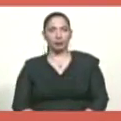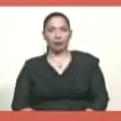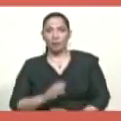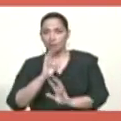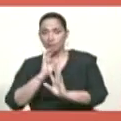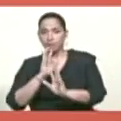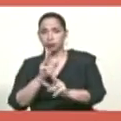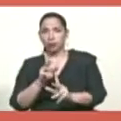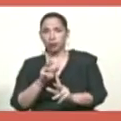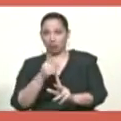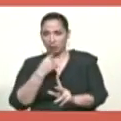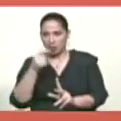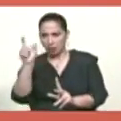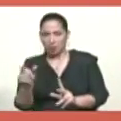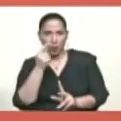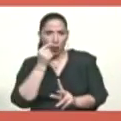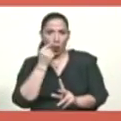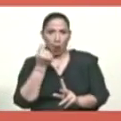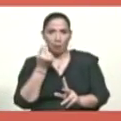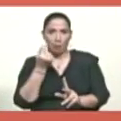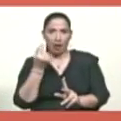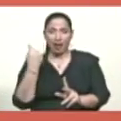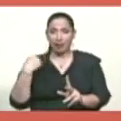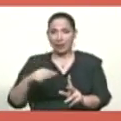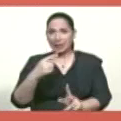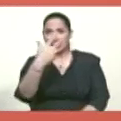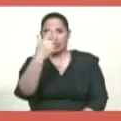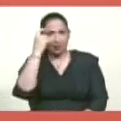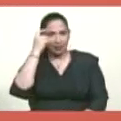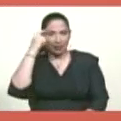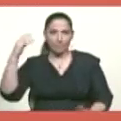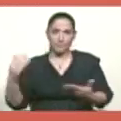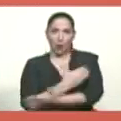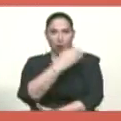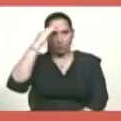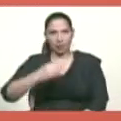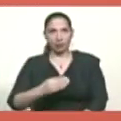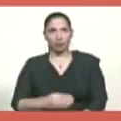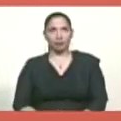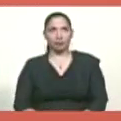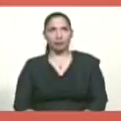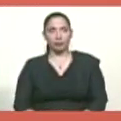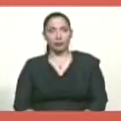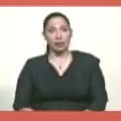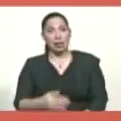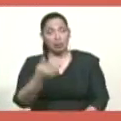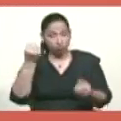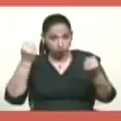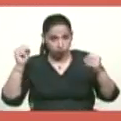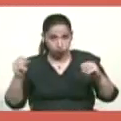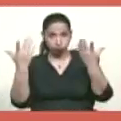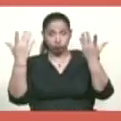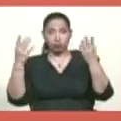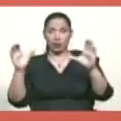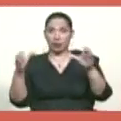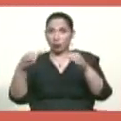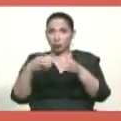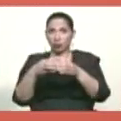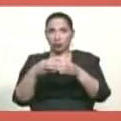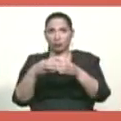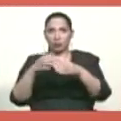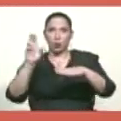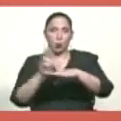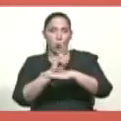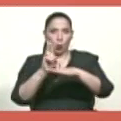el señor García Palomo que tenían tres días para el golpe militar. Si lograban reunir las